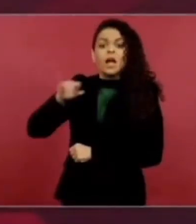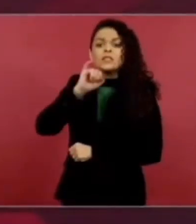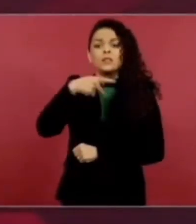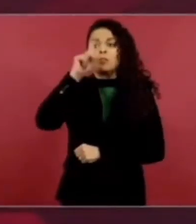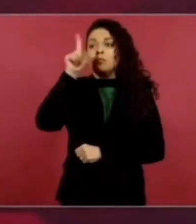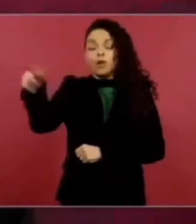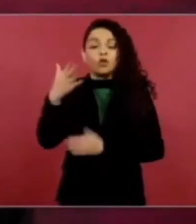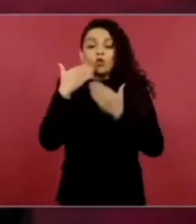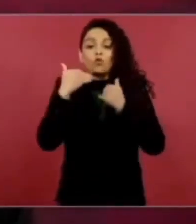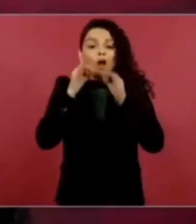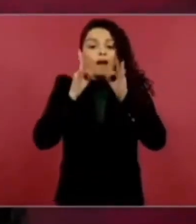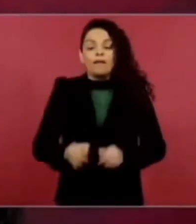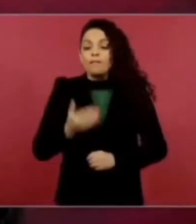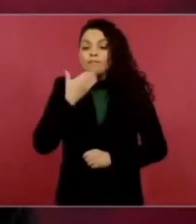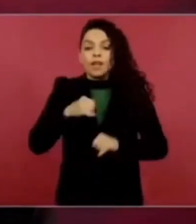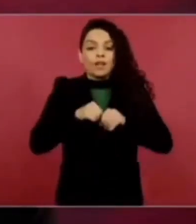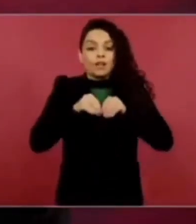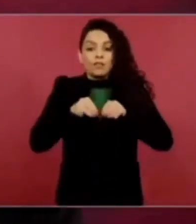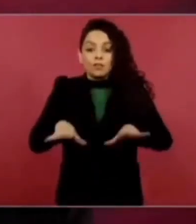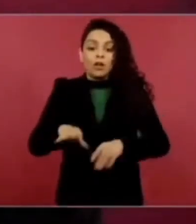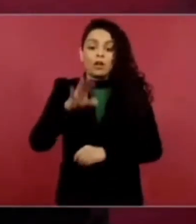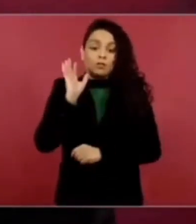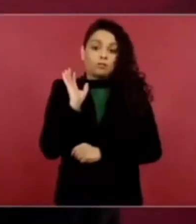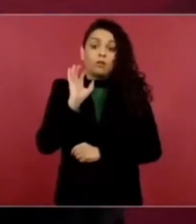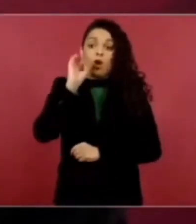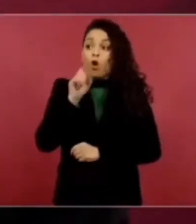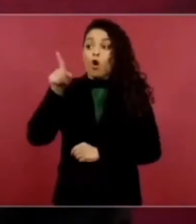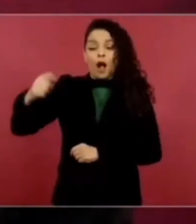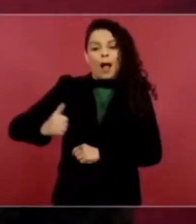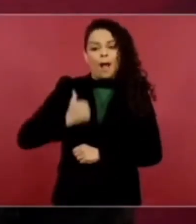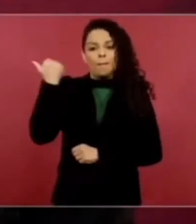están desinformando.